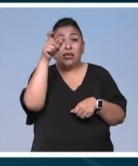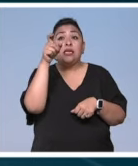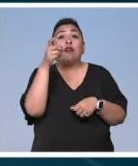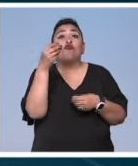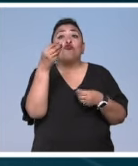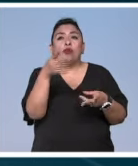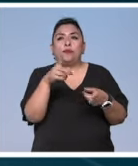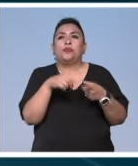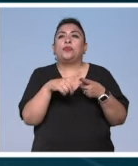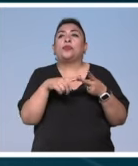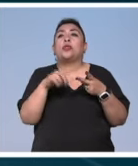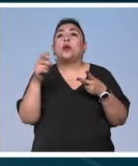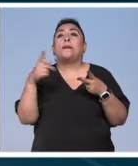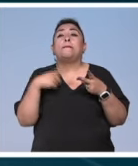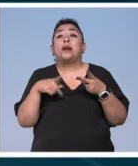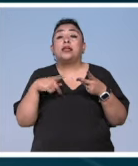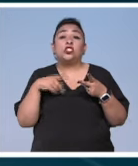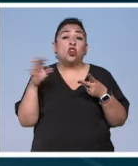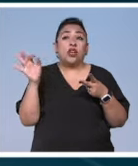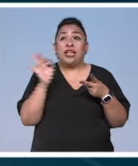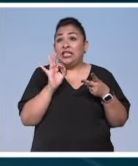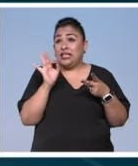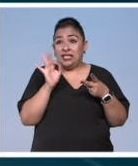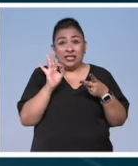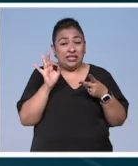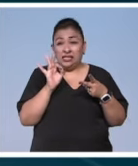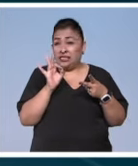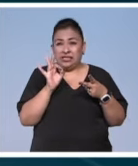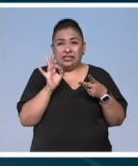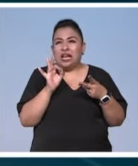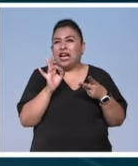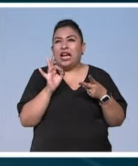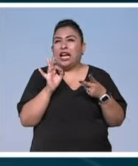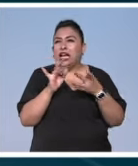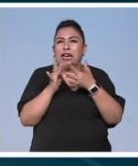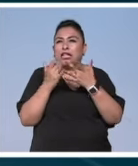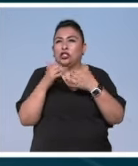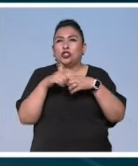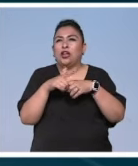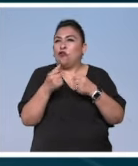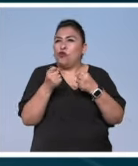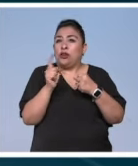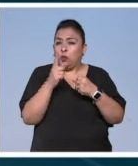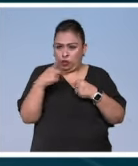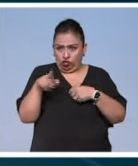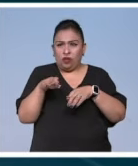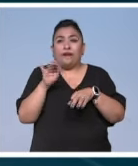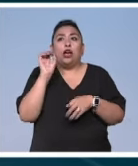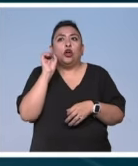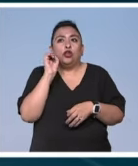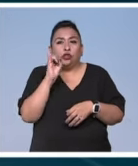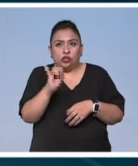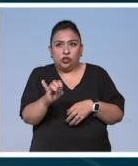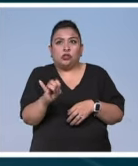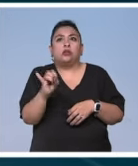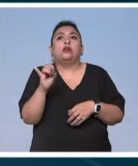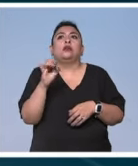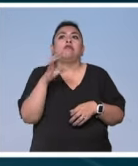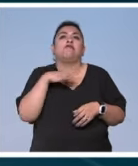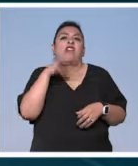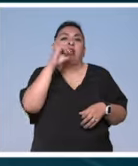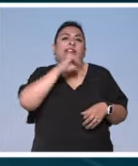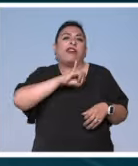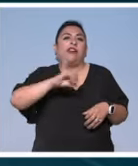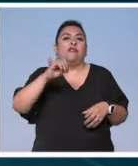También traemos a gente que a lo mejor en redes sociales no es muy fuerte, pero lo que está haciendo sí, y que son CEOs de grandes empresas